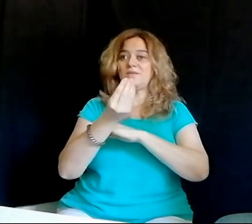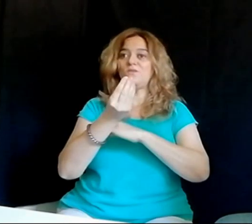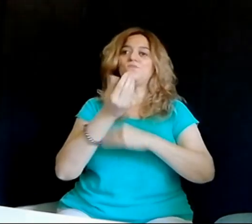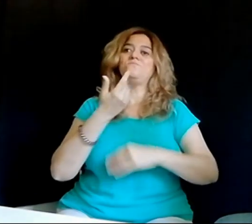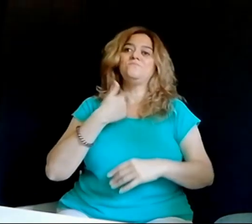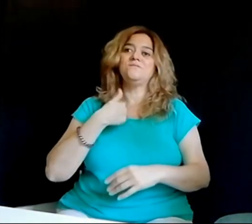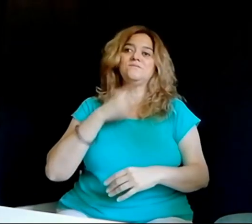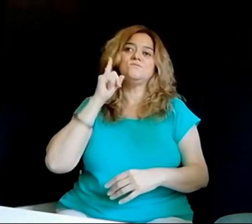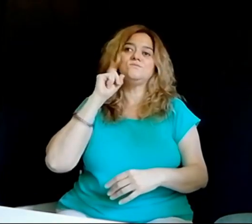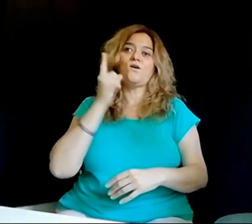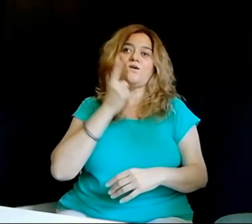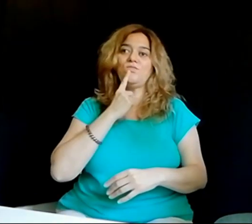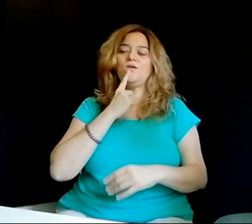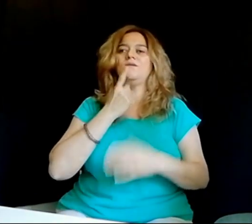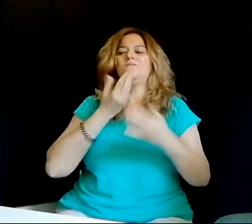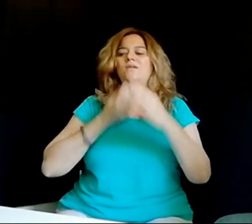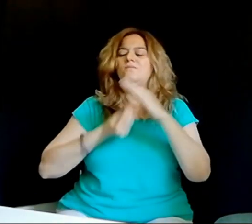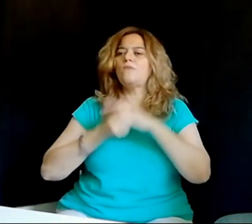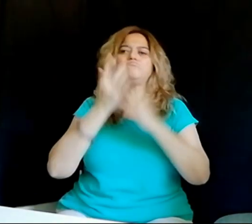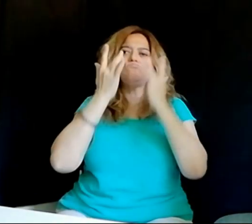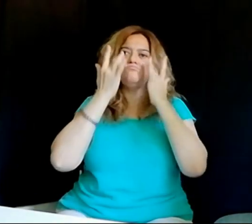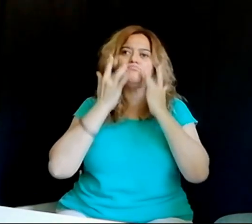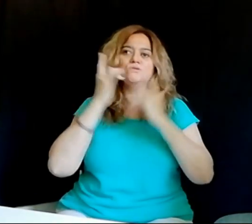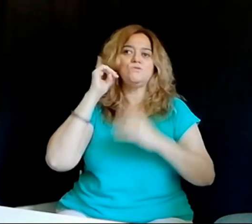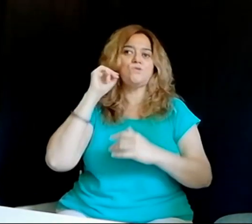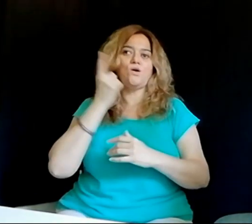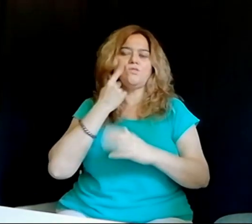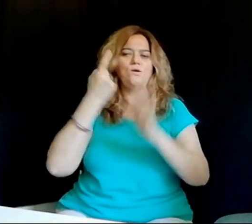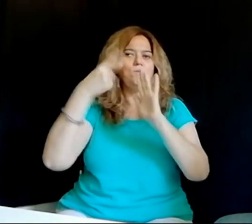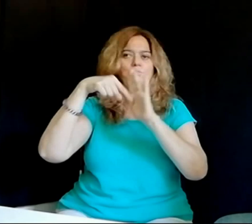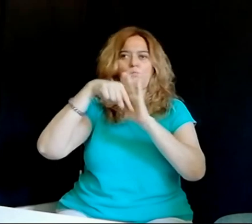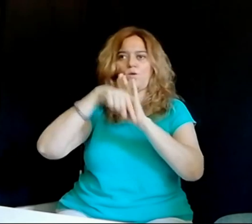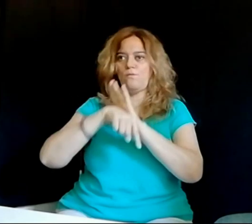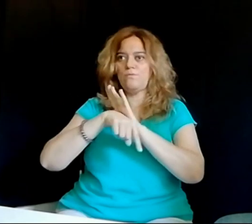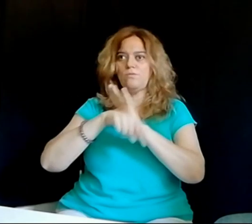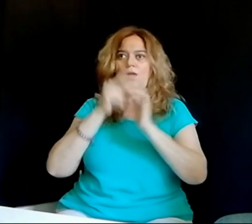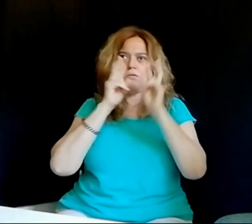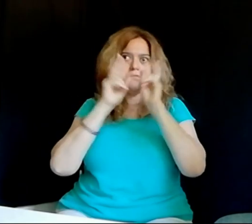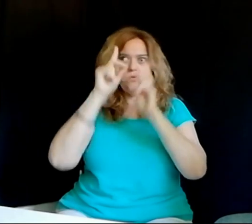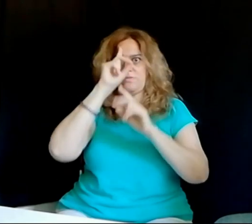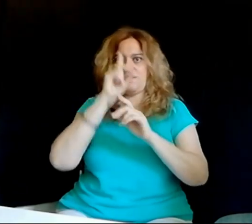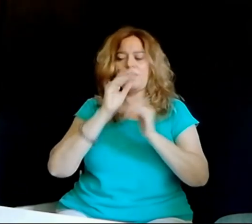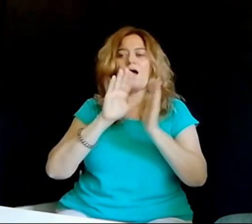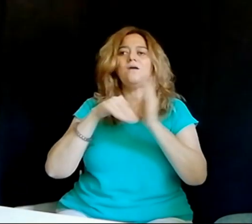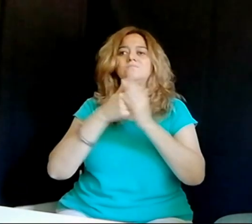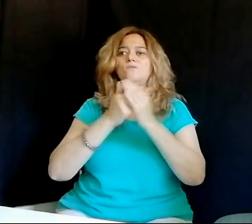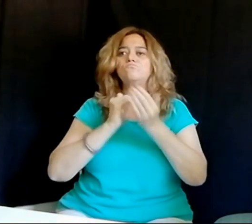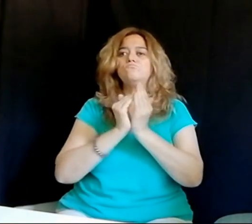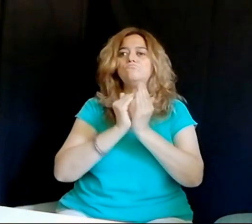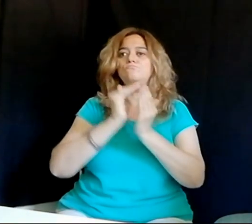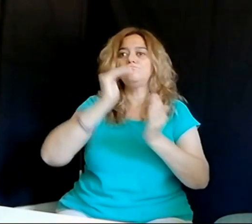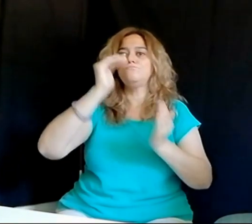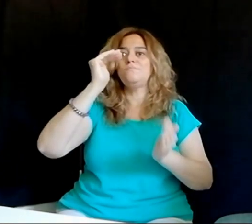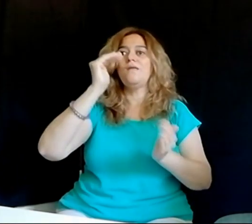Yo, bueno, por comentaros un poco, yo nací sorda y además tengo una célula